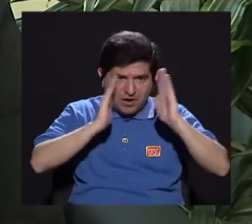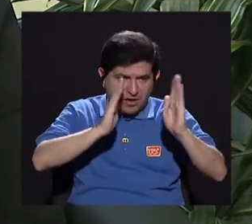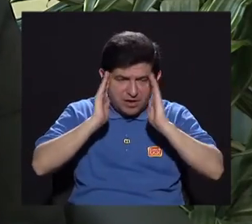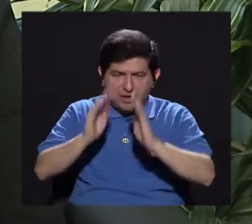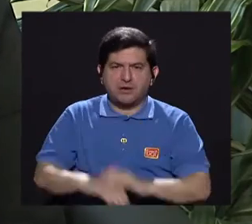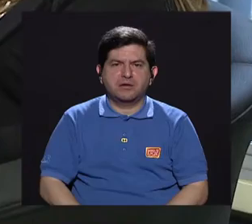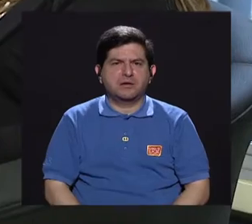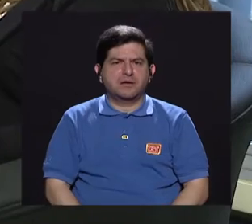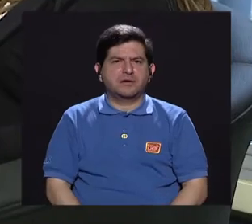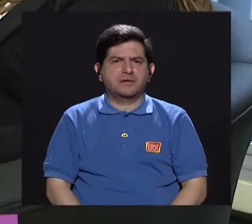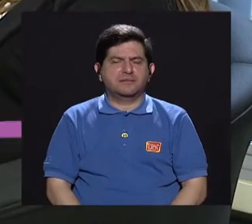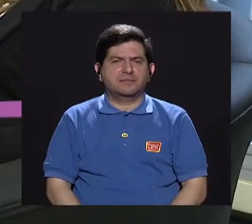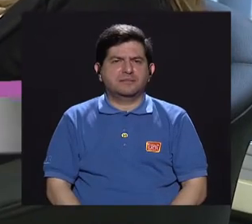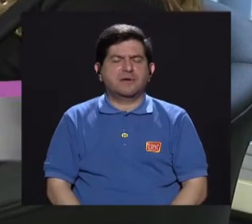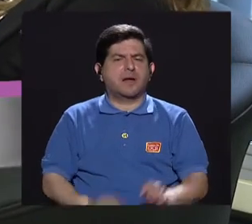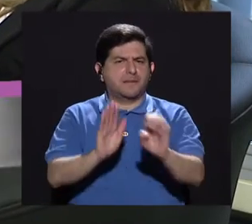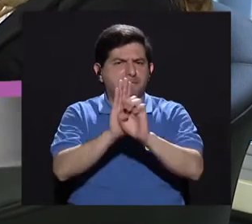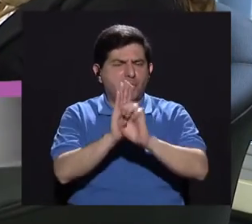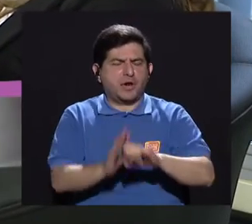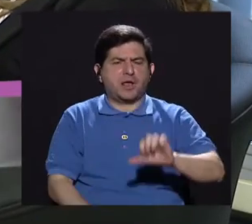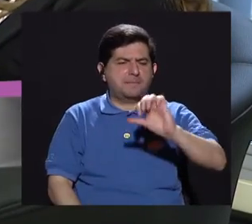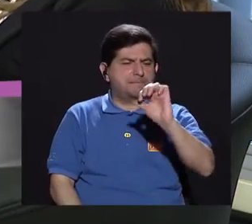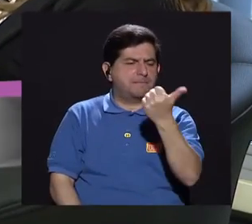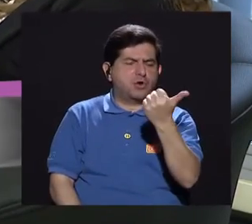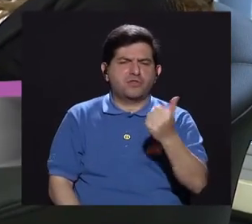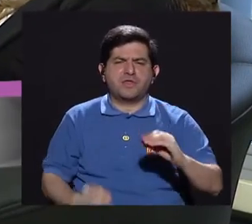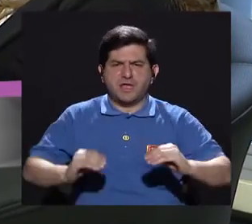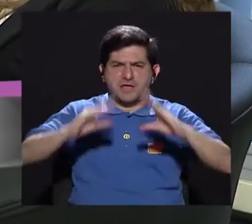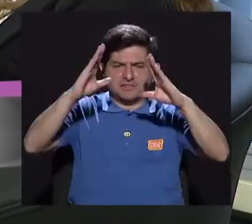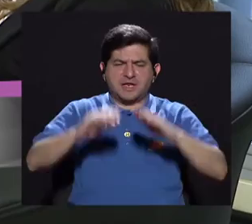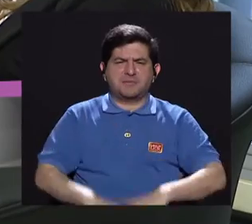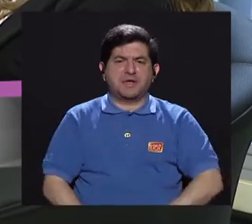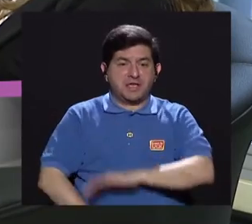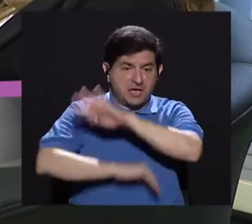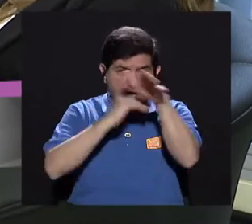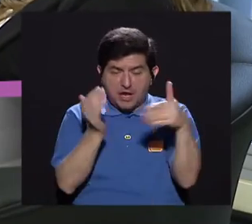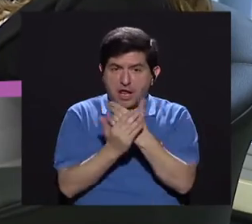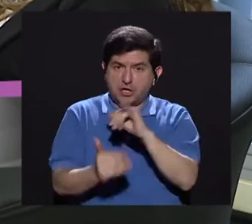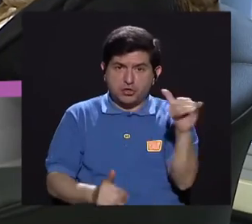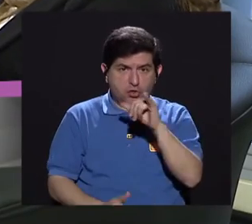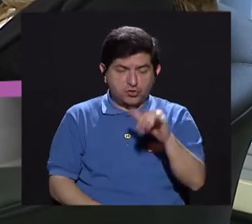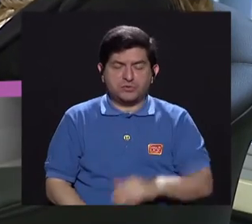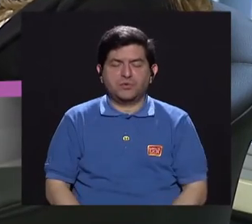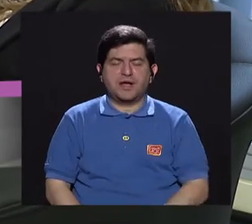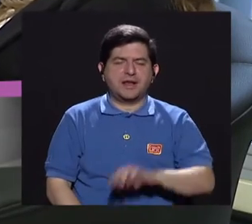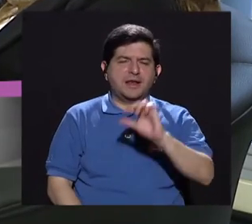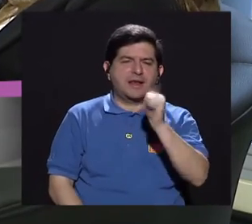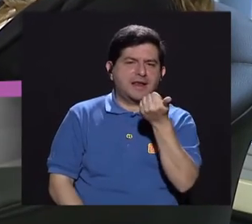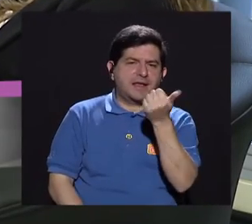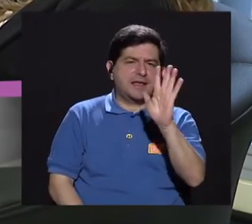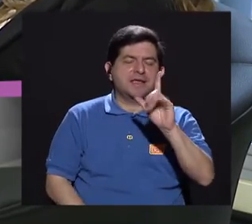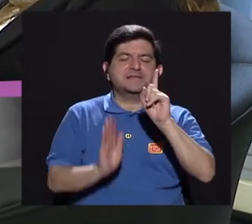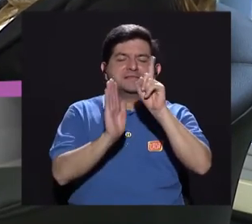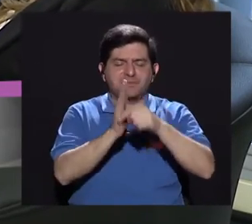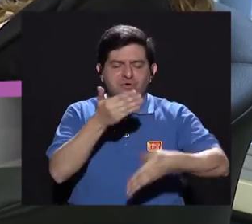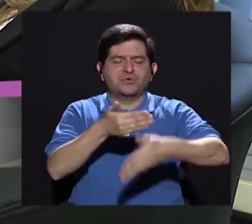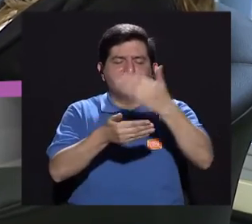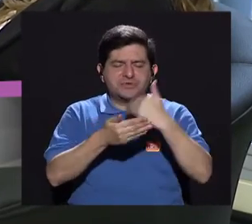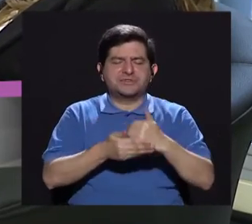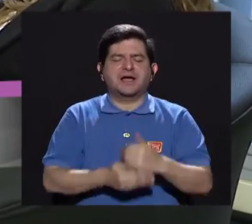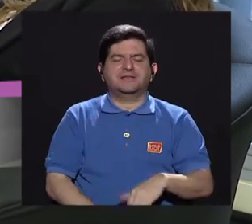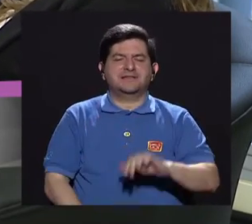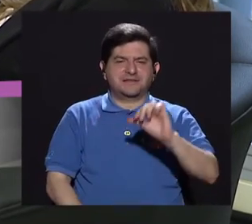Ah, ok, los 5, digamos, por ejemplo, a las 10 de la mañana, ¿están citados todos a las 10? 15 minutos para las 10, ajá, los 5,